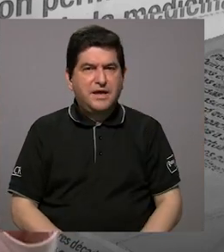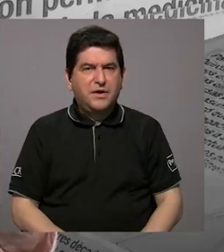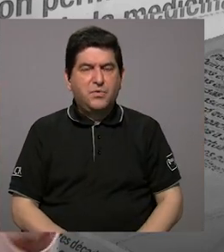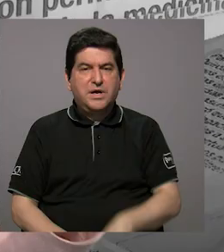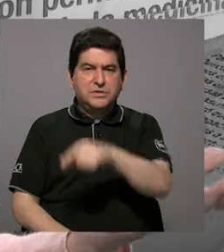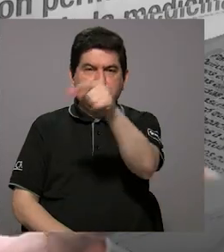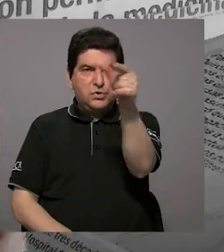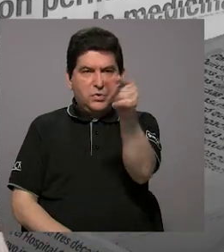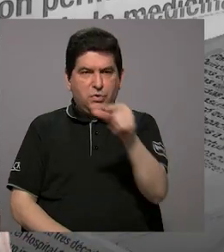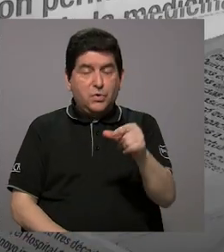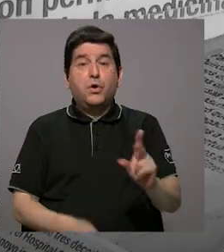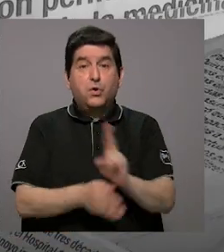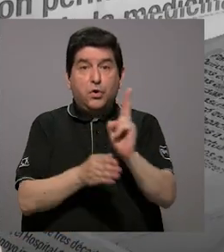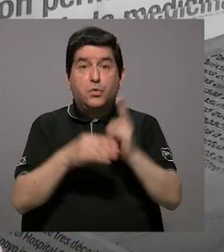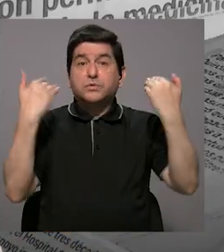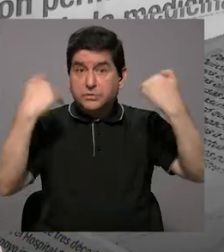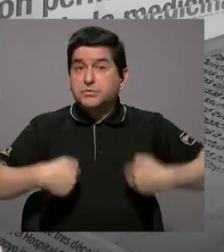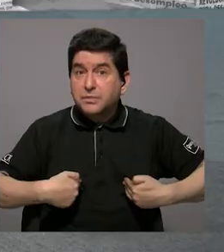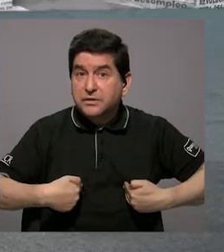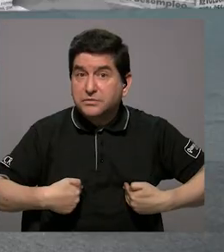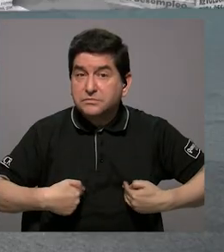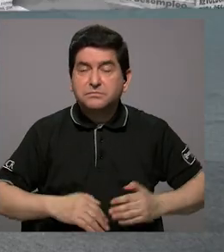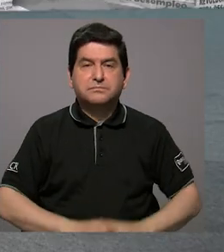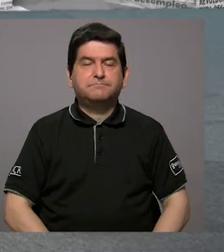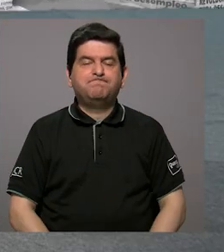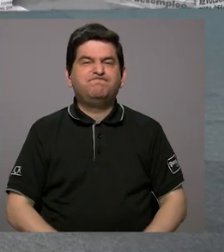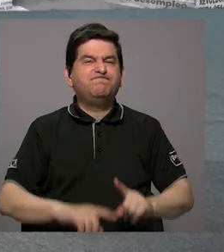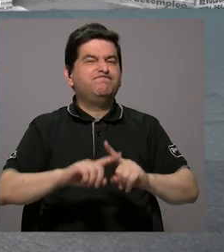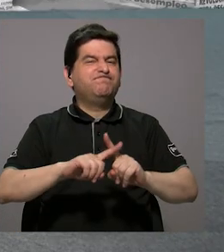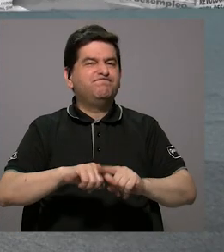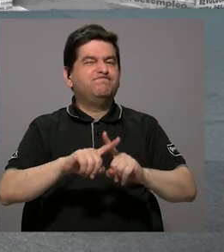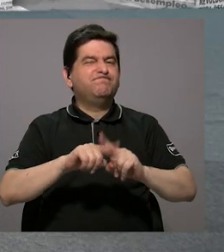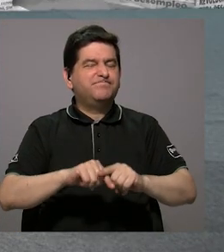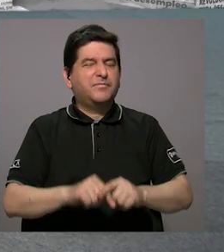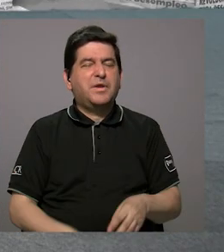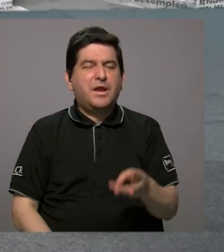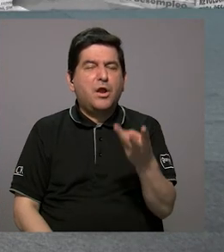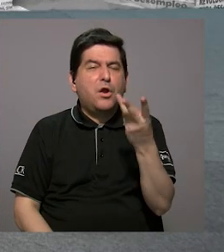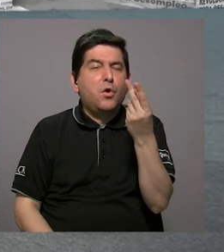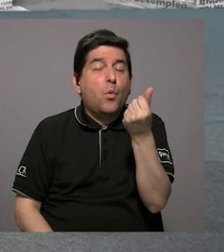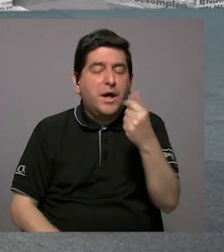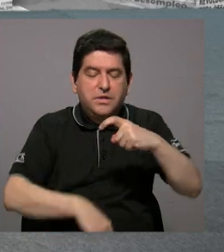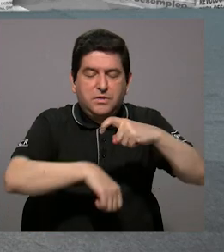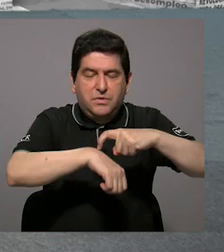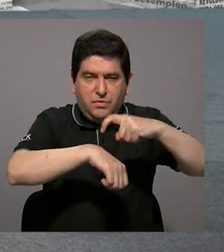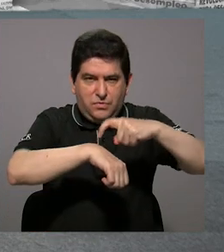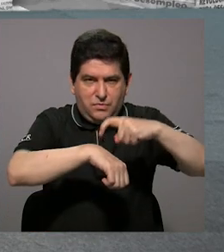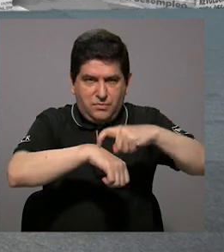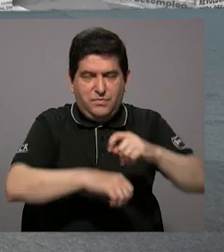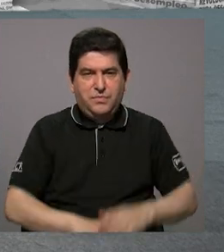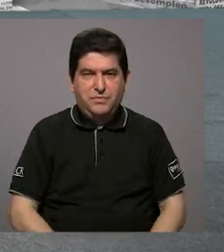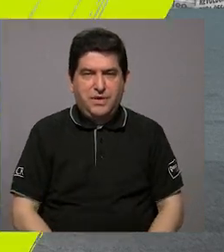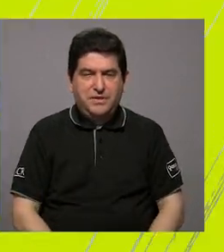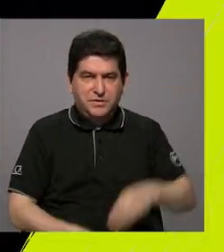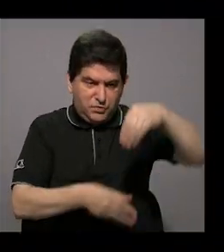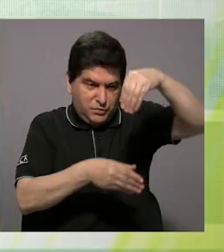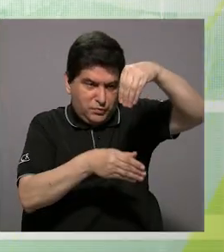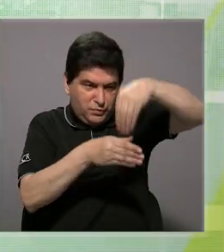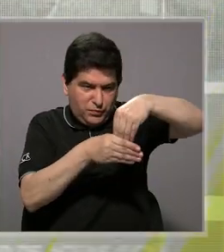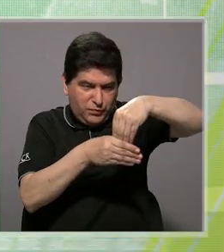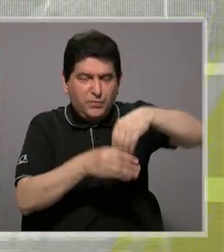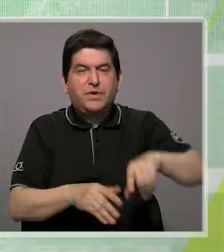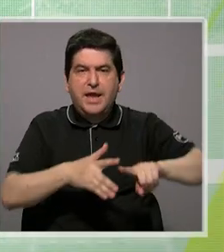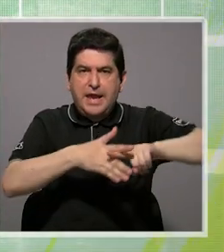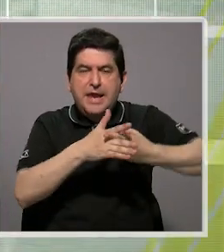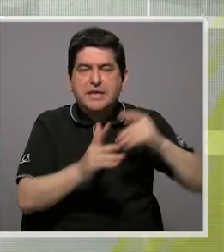corren y que son para consumo humano? Sí, va a depender un poco de la concentración en el momento en que se realizó